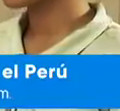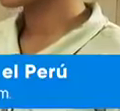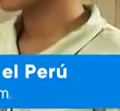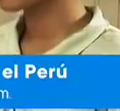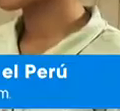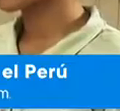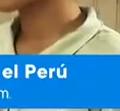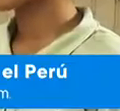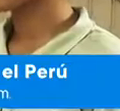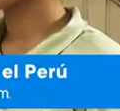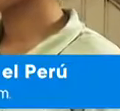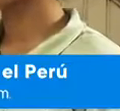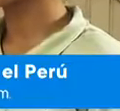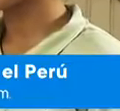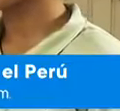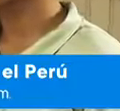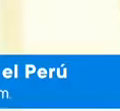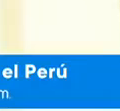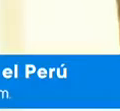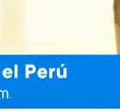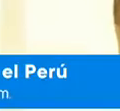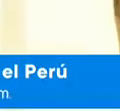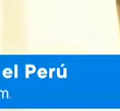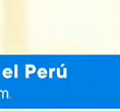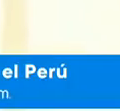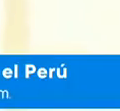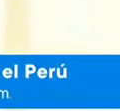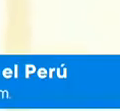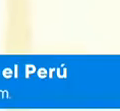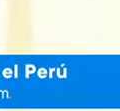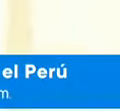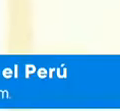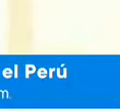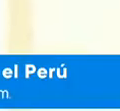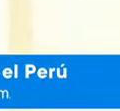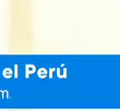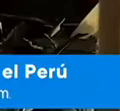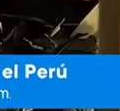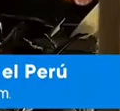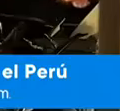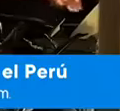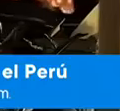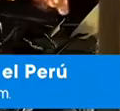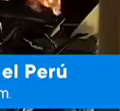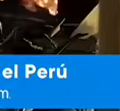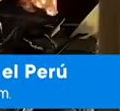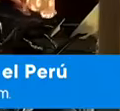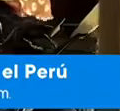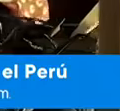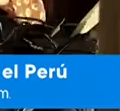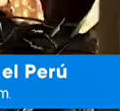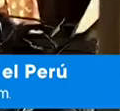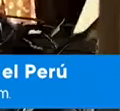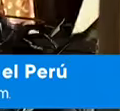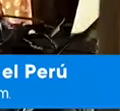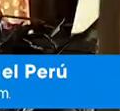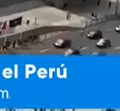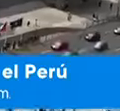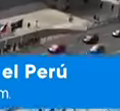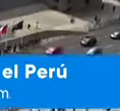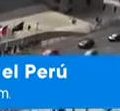hacer que nos escuchen como mujeres. Sí, Miguelina, tú tienes que representarnos. Fue la primera mujer